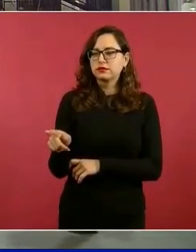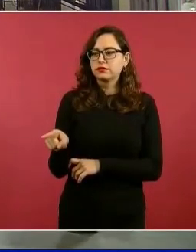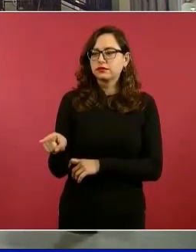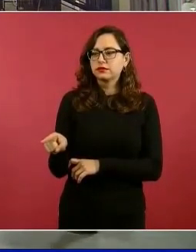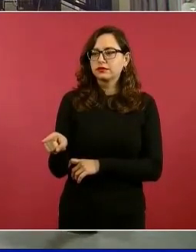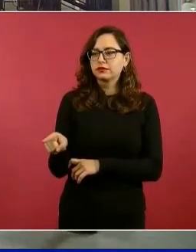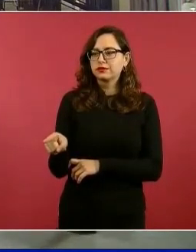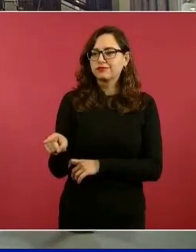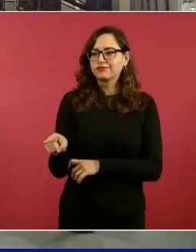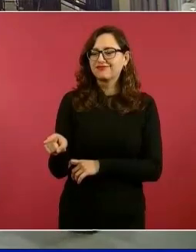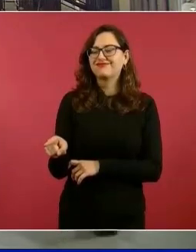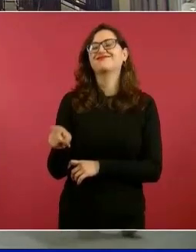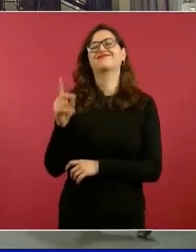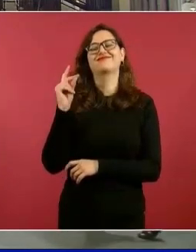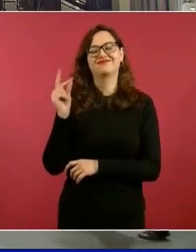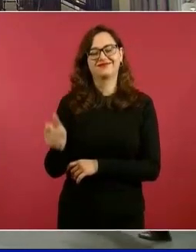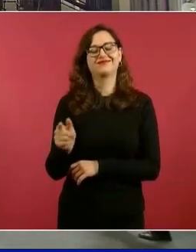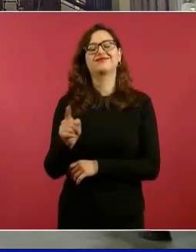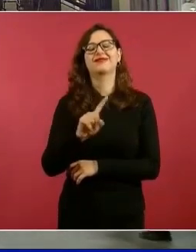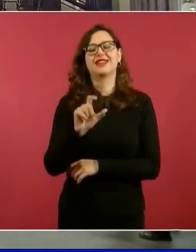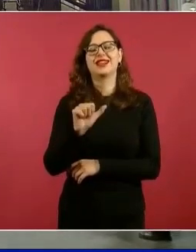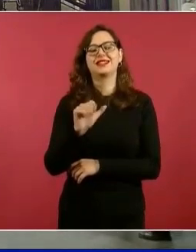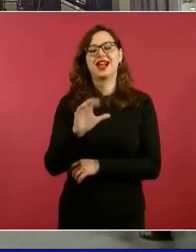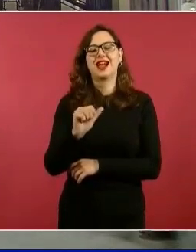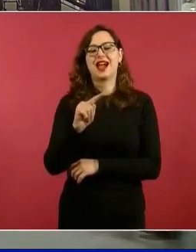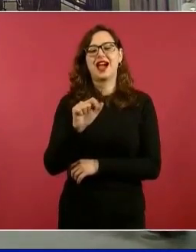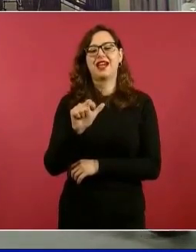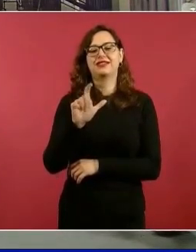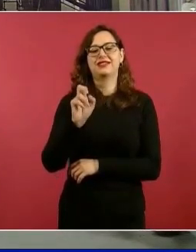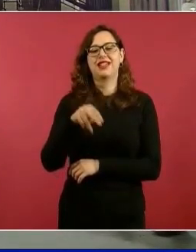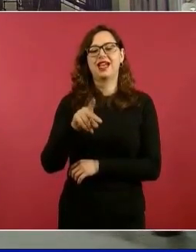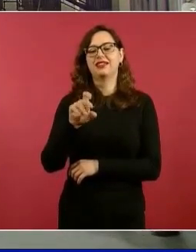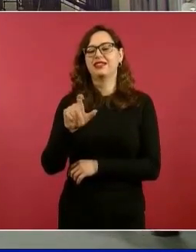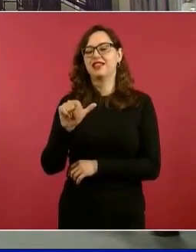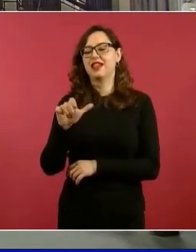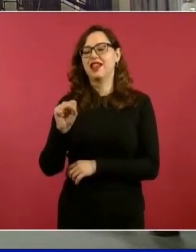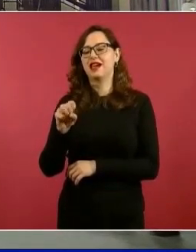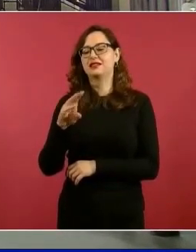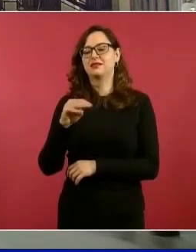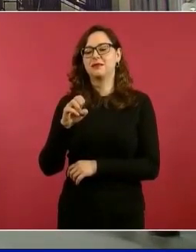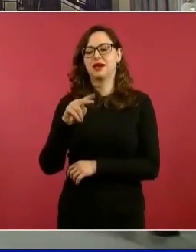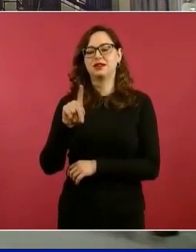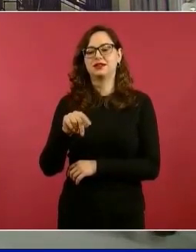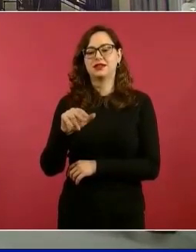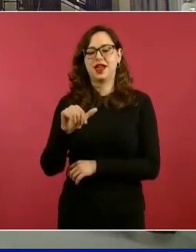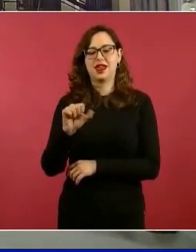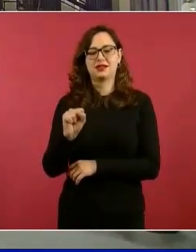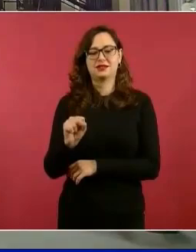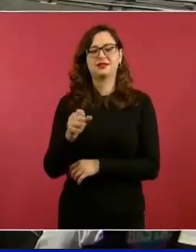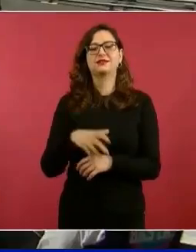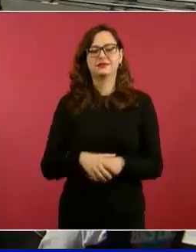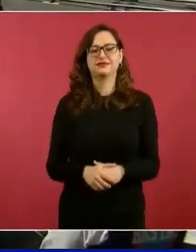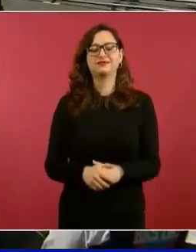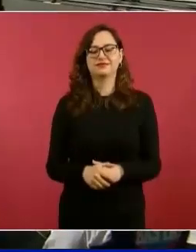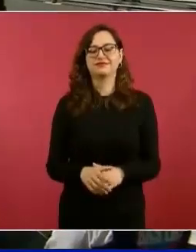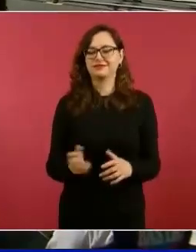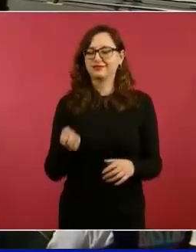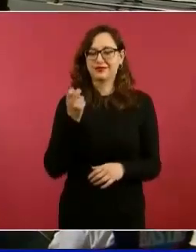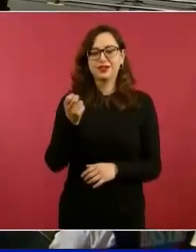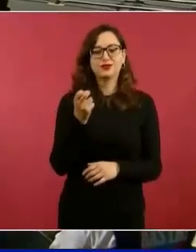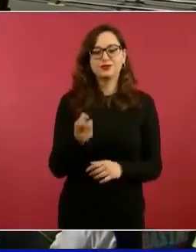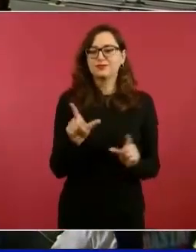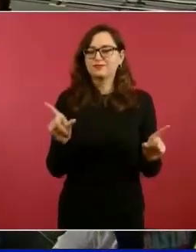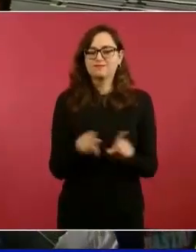Zacatlán de las Manzanas, sí, sí, muy bien. Bueno, ya, adelante.